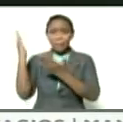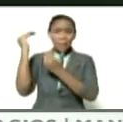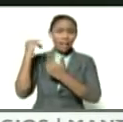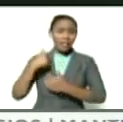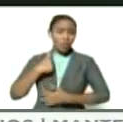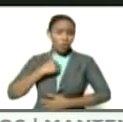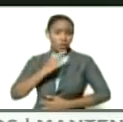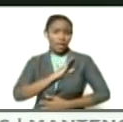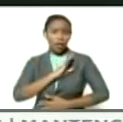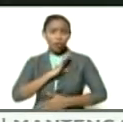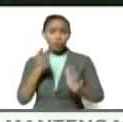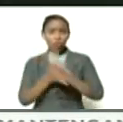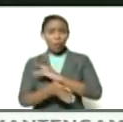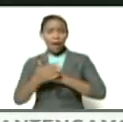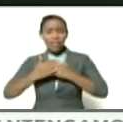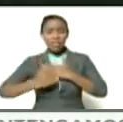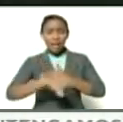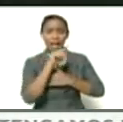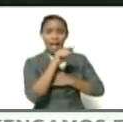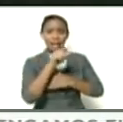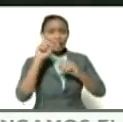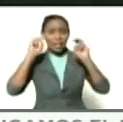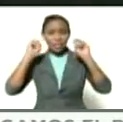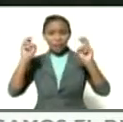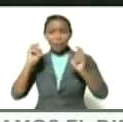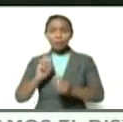en avanzar en esa dirección